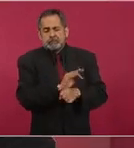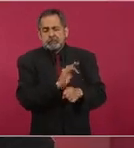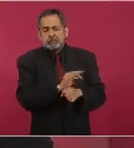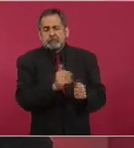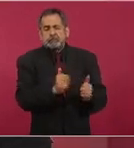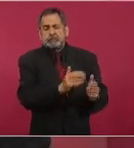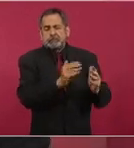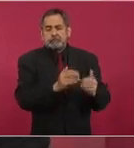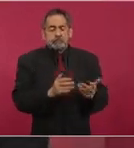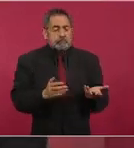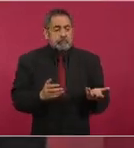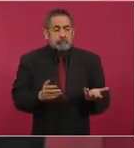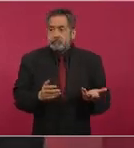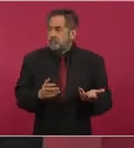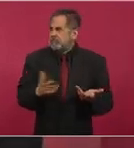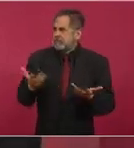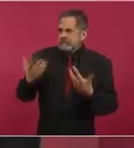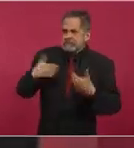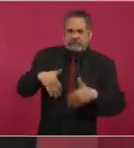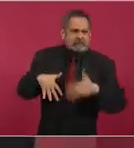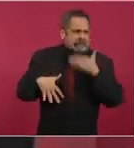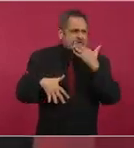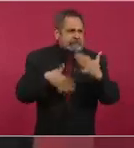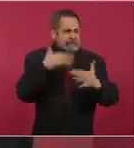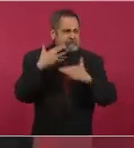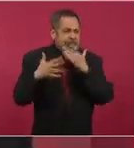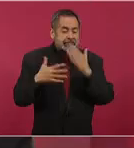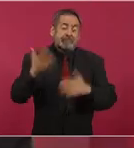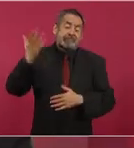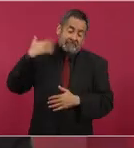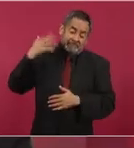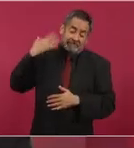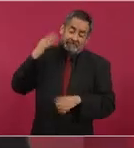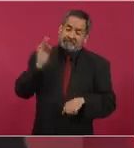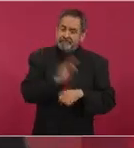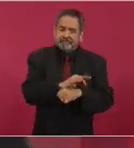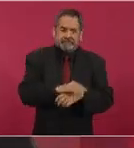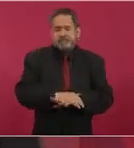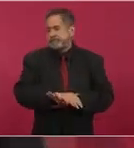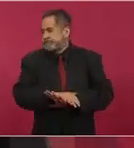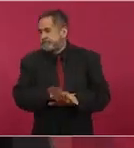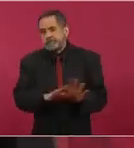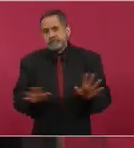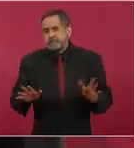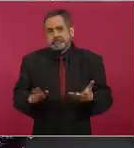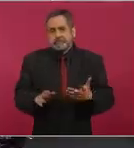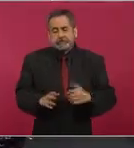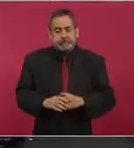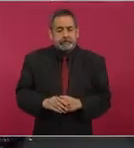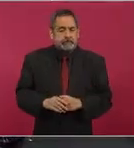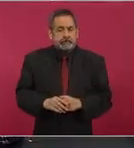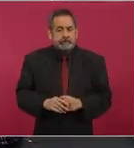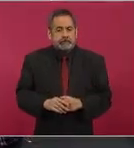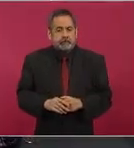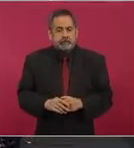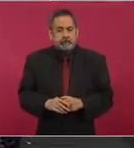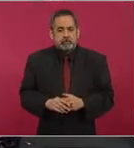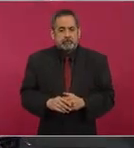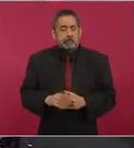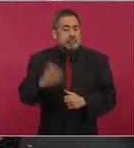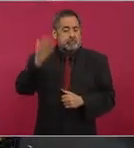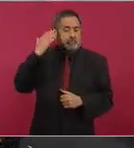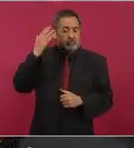corruptelas. Entonces, tenía